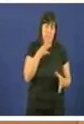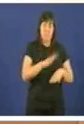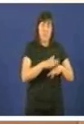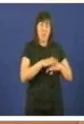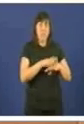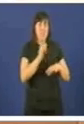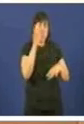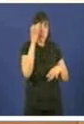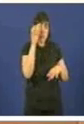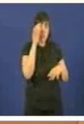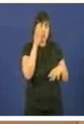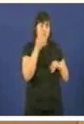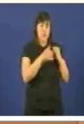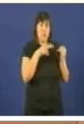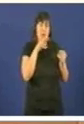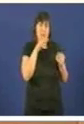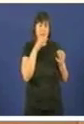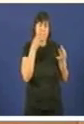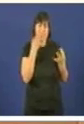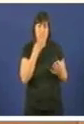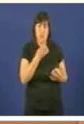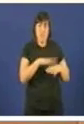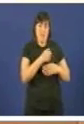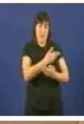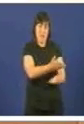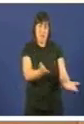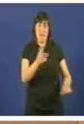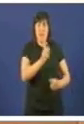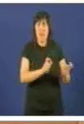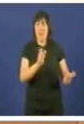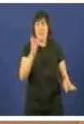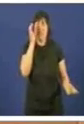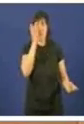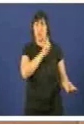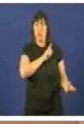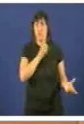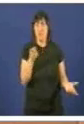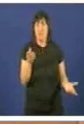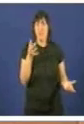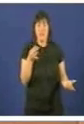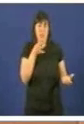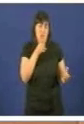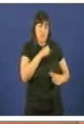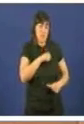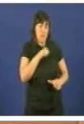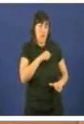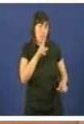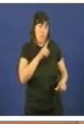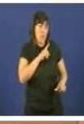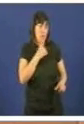polo menos falar en serio para xente que nos está escoitando e que está esperando de nos